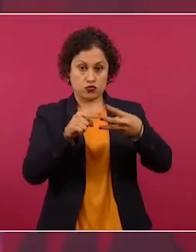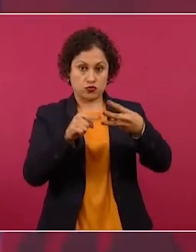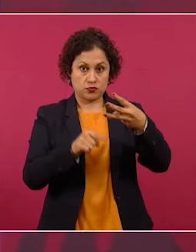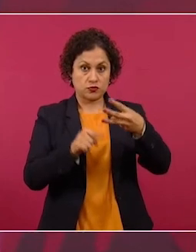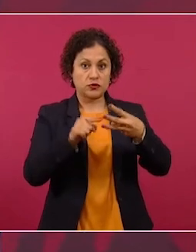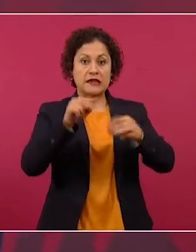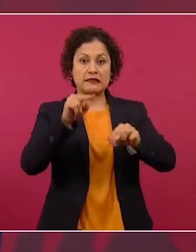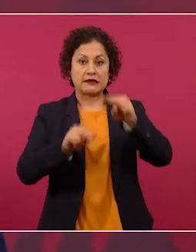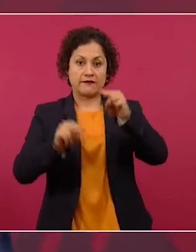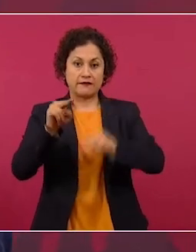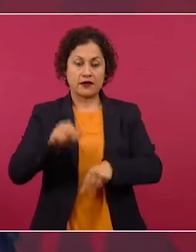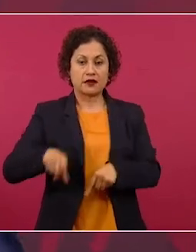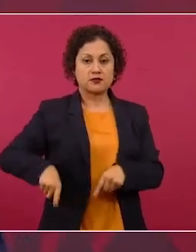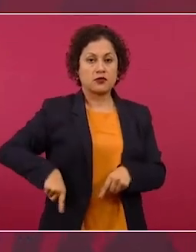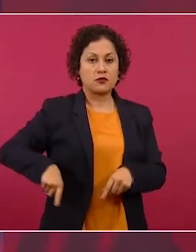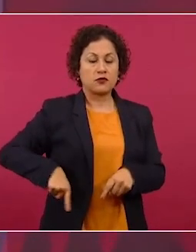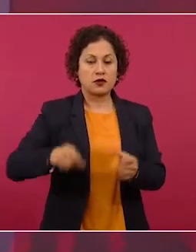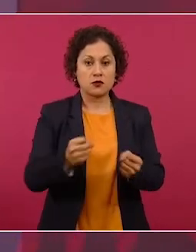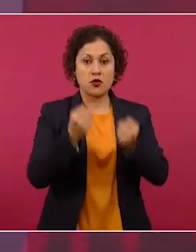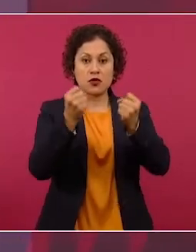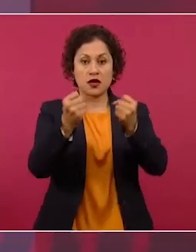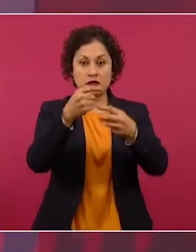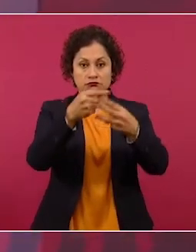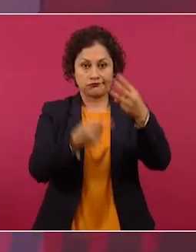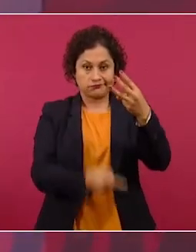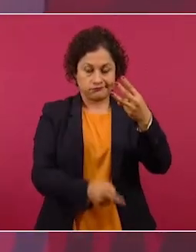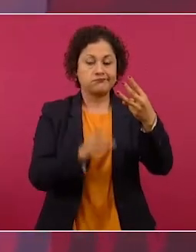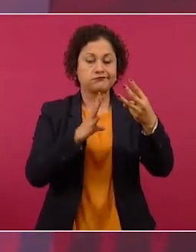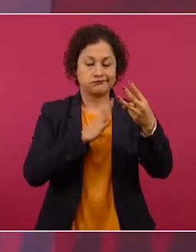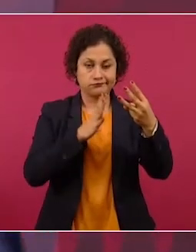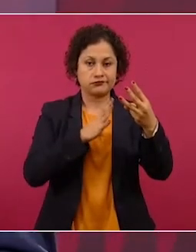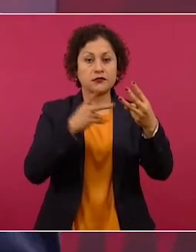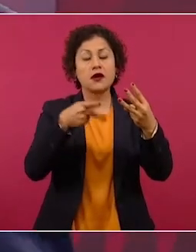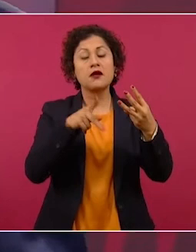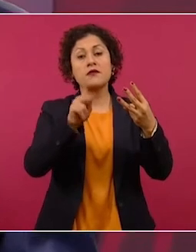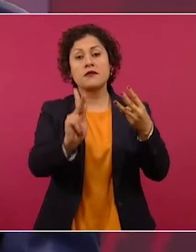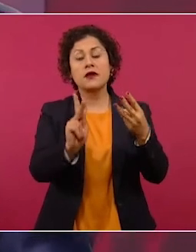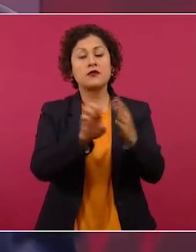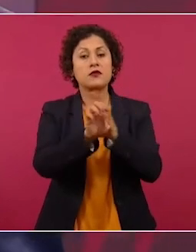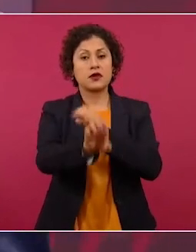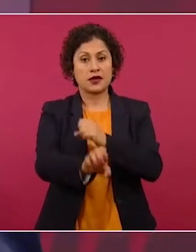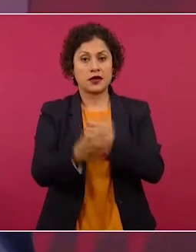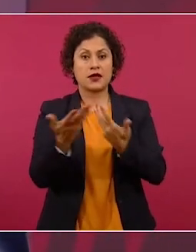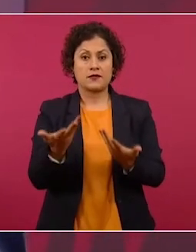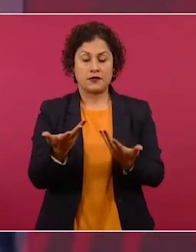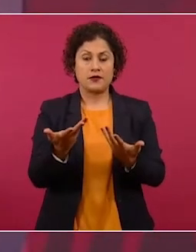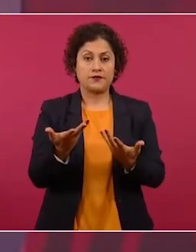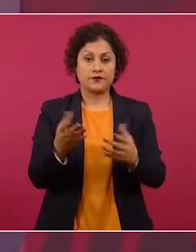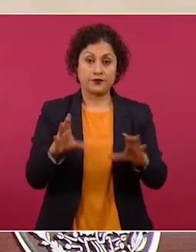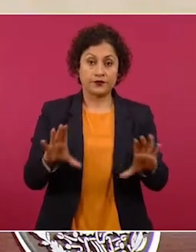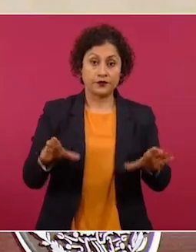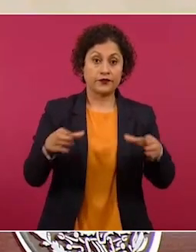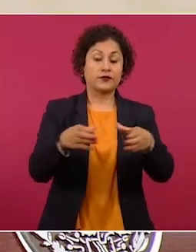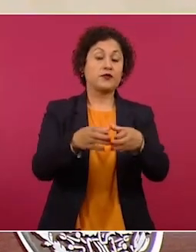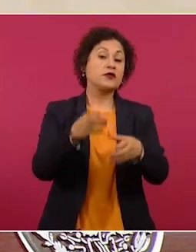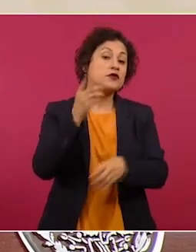La diferencia es que en el Poder Legislativo ya ha habido